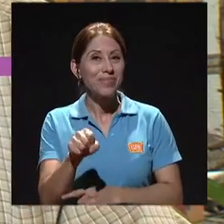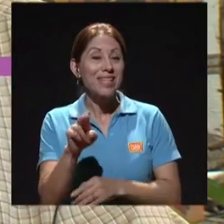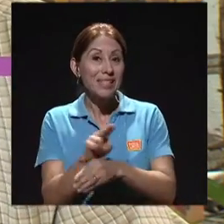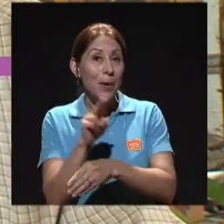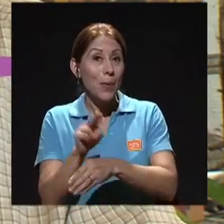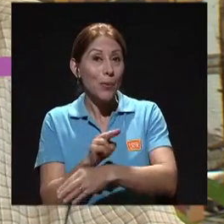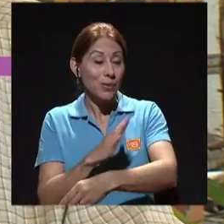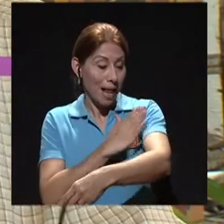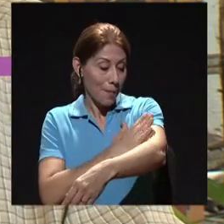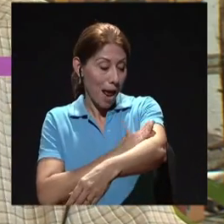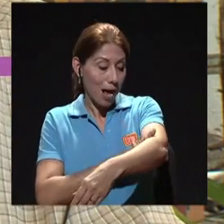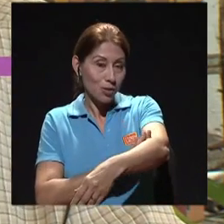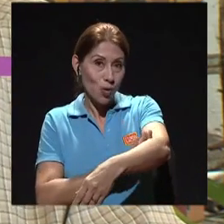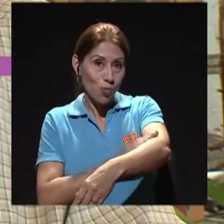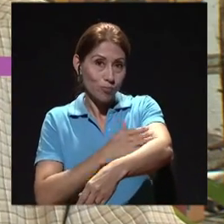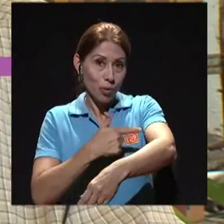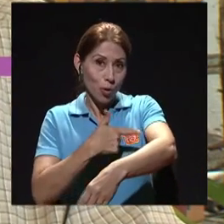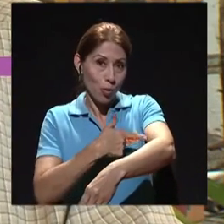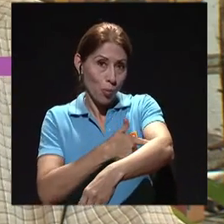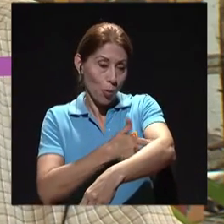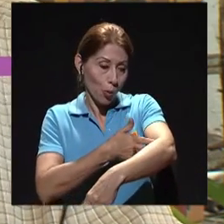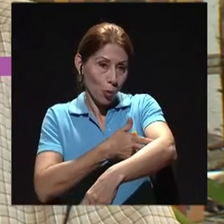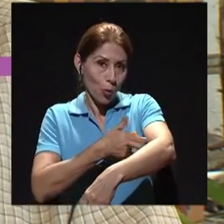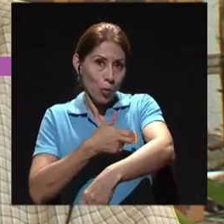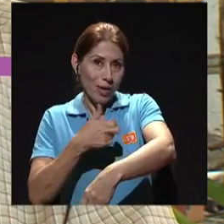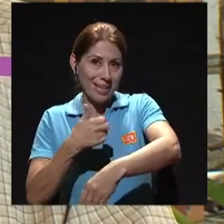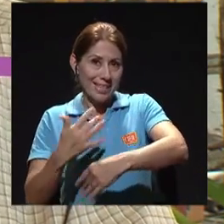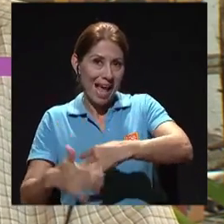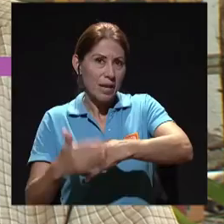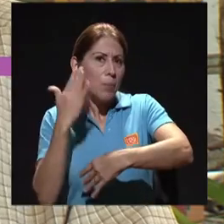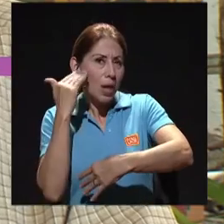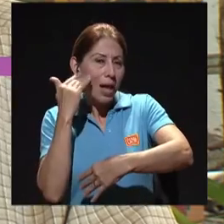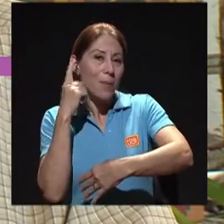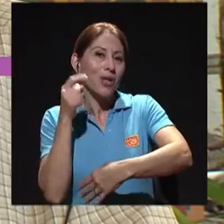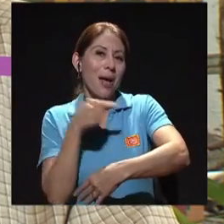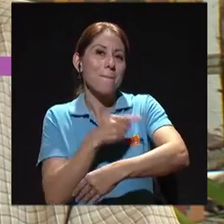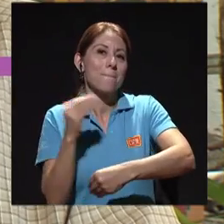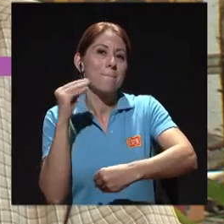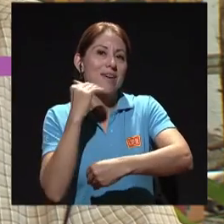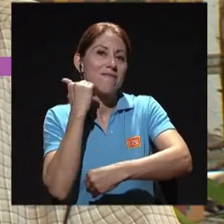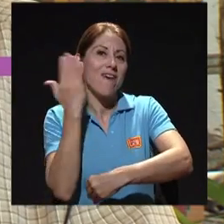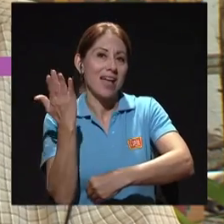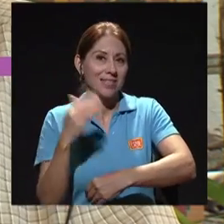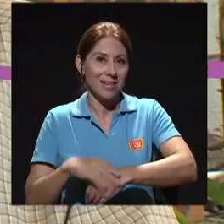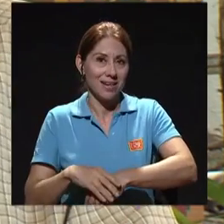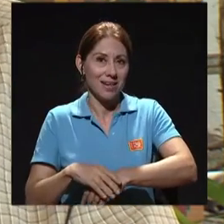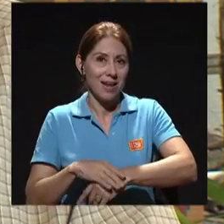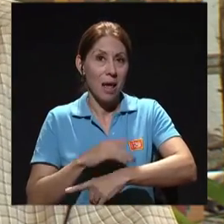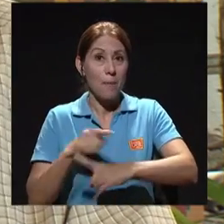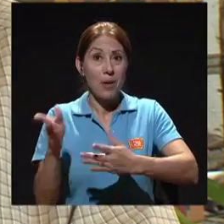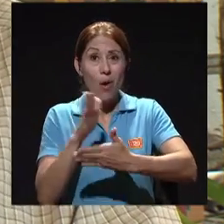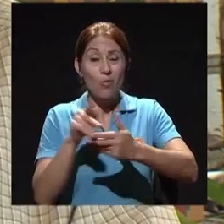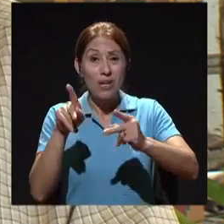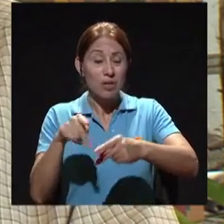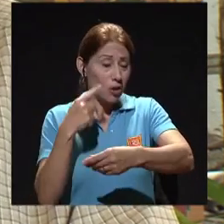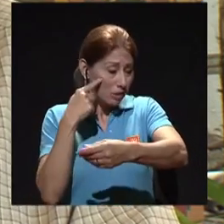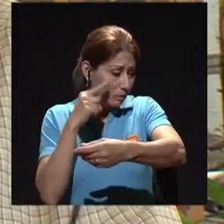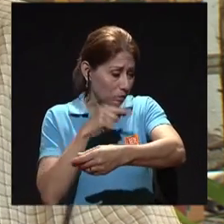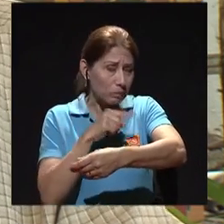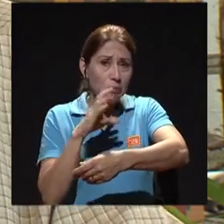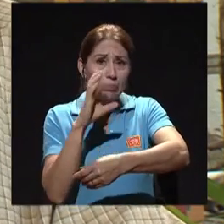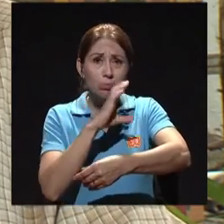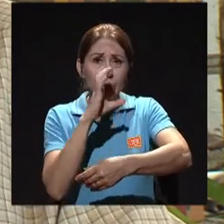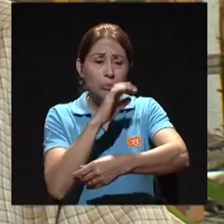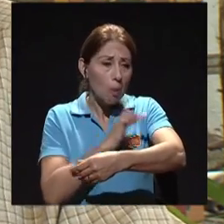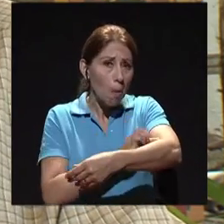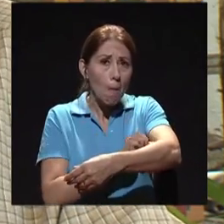parte anatómica que es más fácil. Pero, por ejemplo, en personas muy difíciles, a